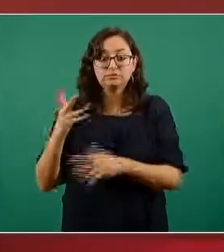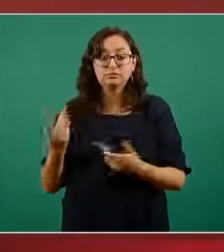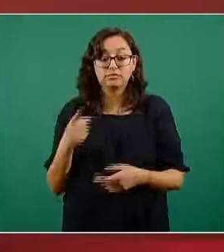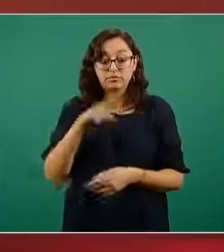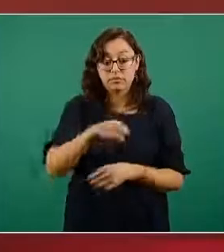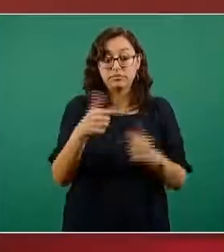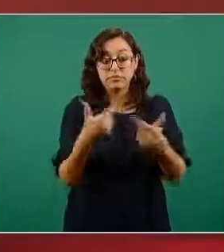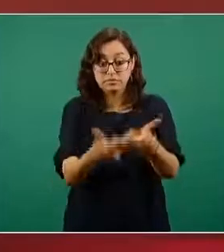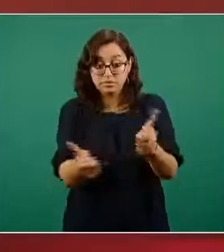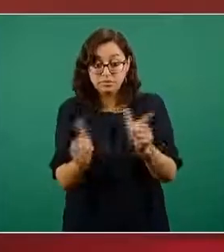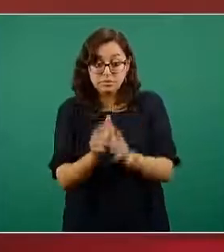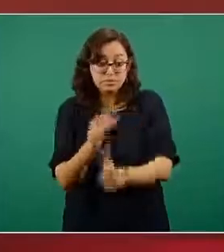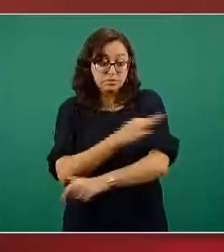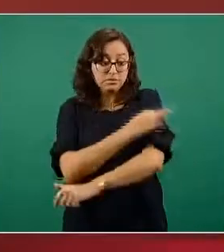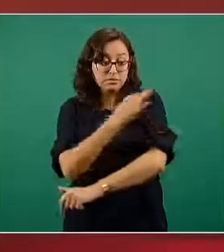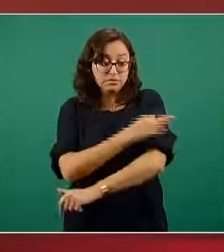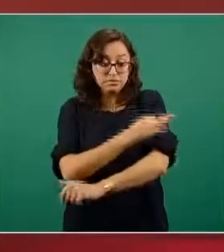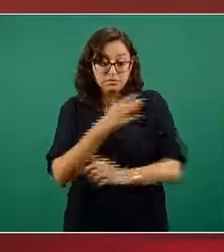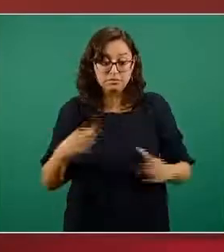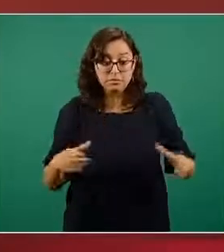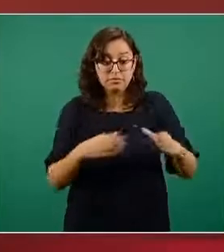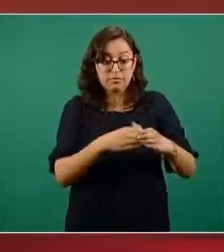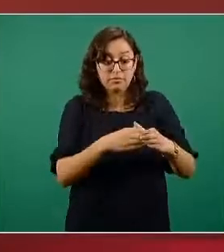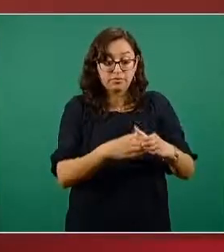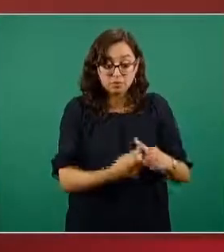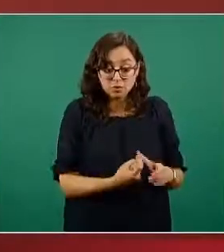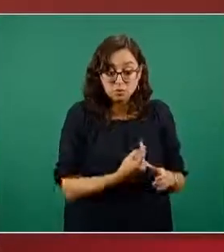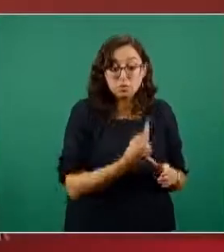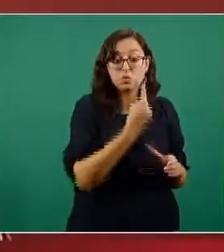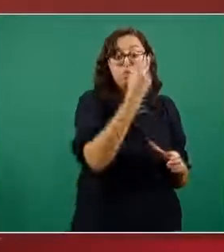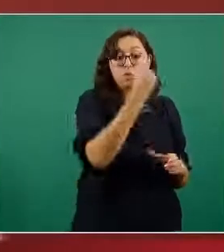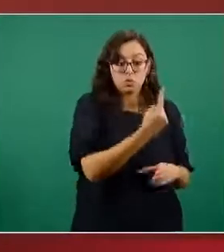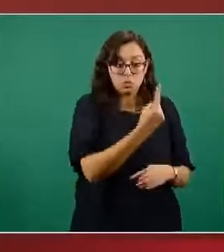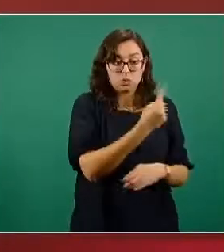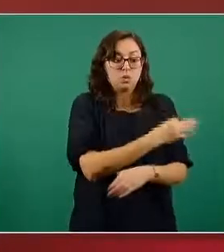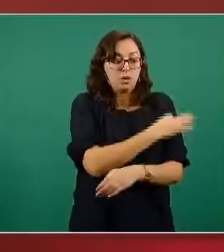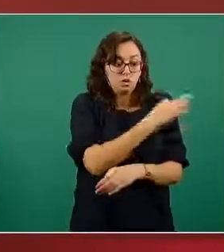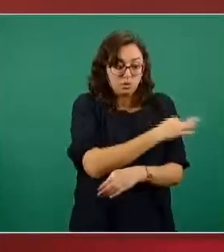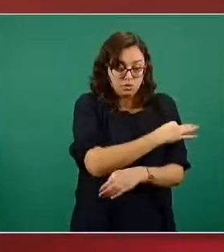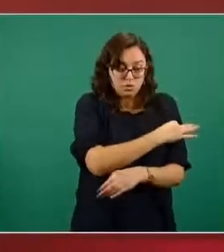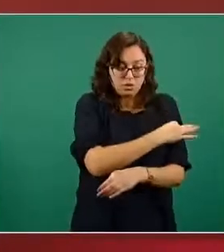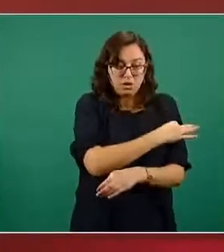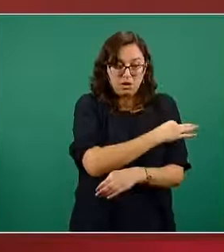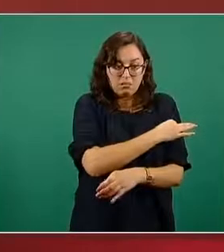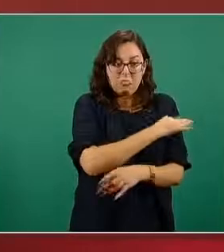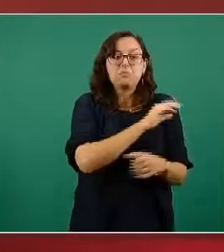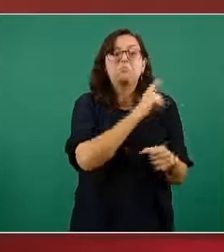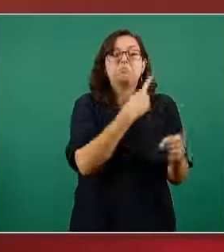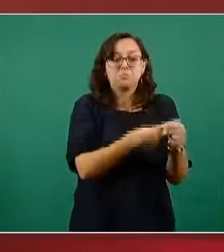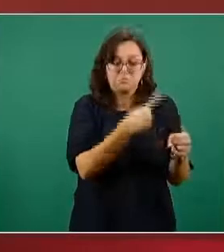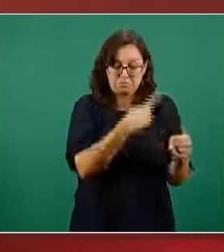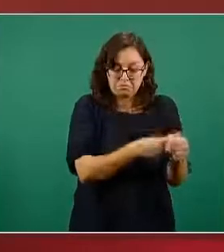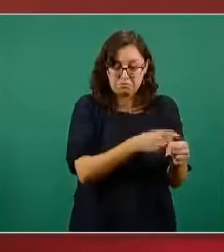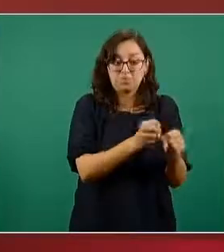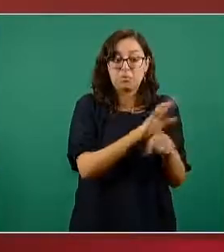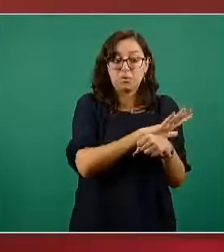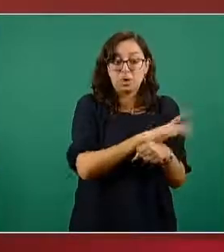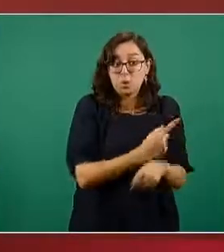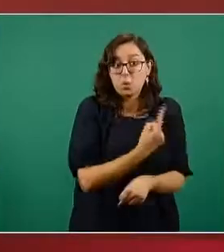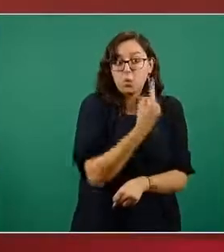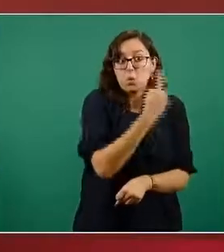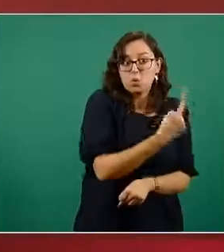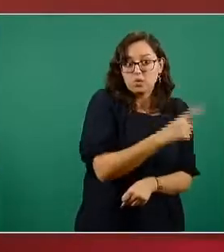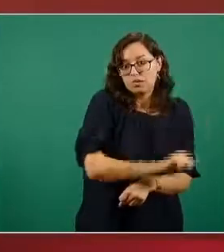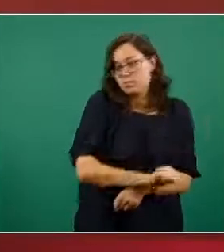en las personas vacunadas y un caso de COVID en las personas no vacunadas y esto es lo que da lugar a esta